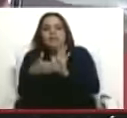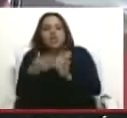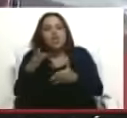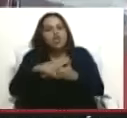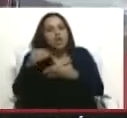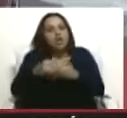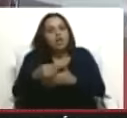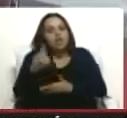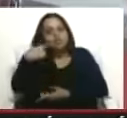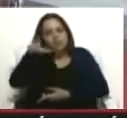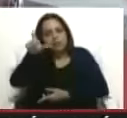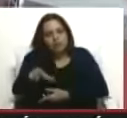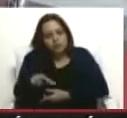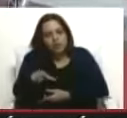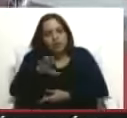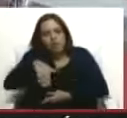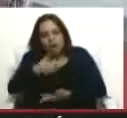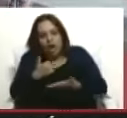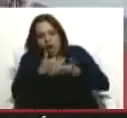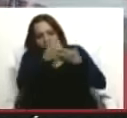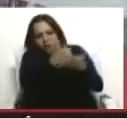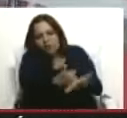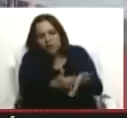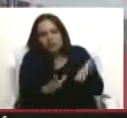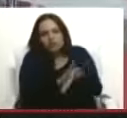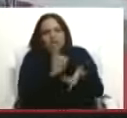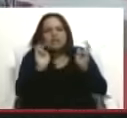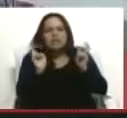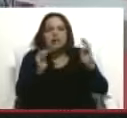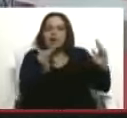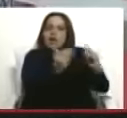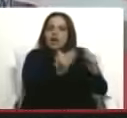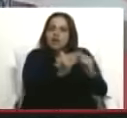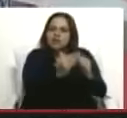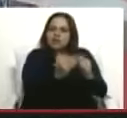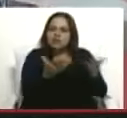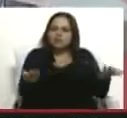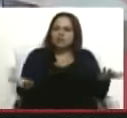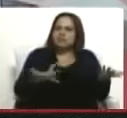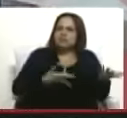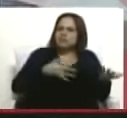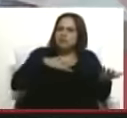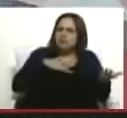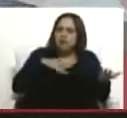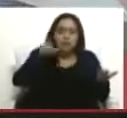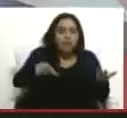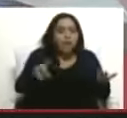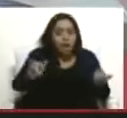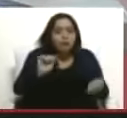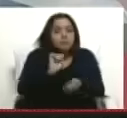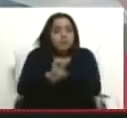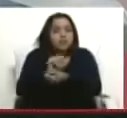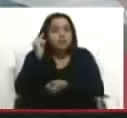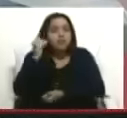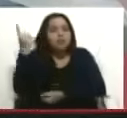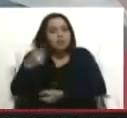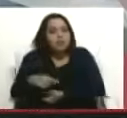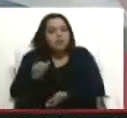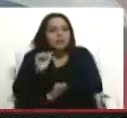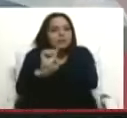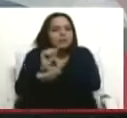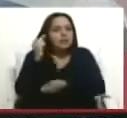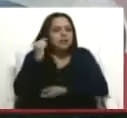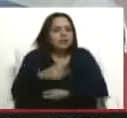a una persona para favorecerla en un tema inmobiliario. Oye, por Dios, bueno, está presa, fue también de... Una